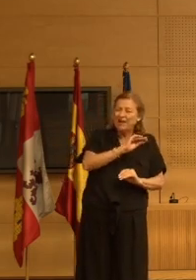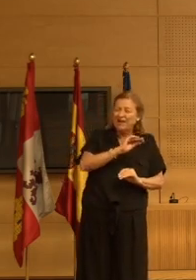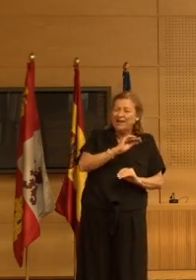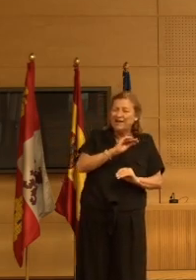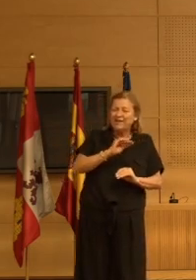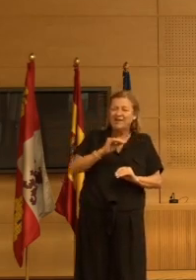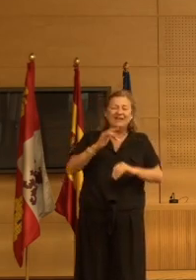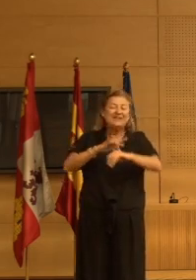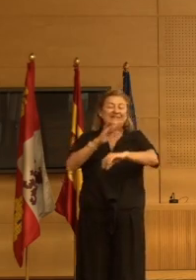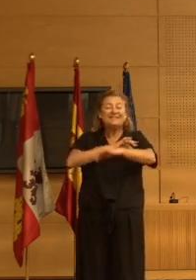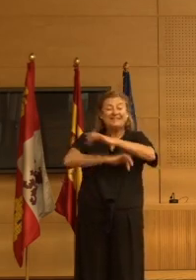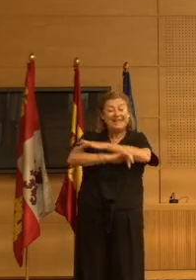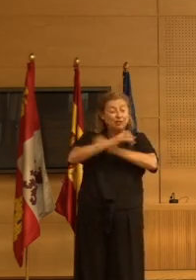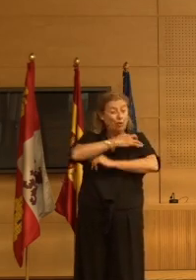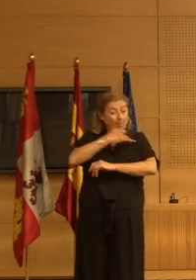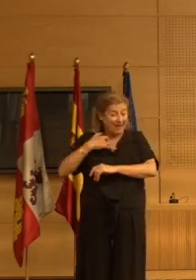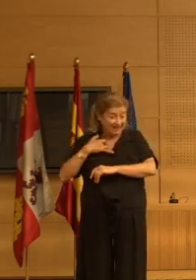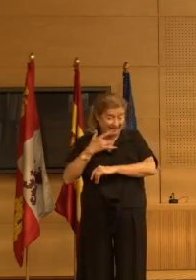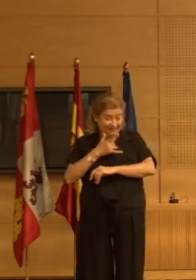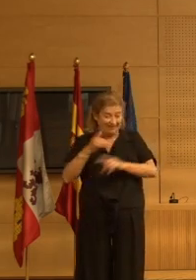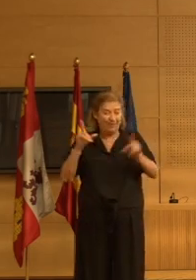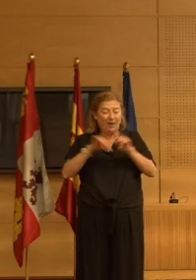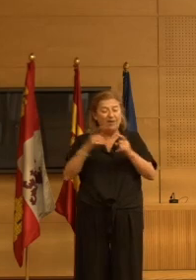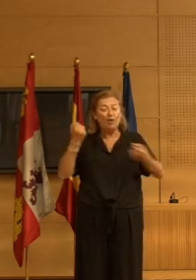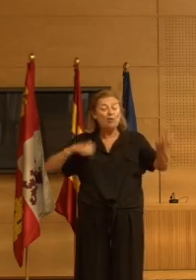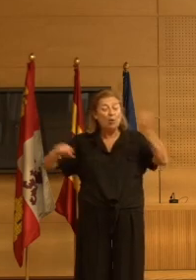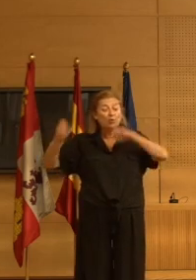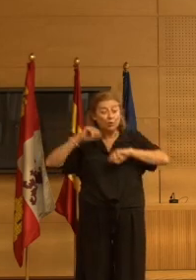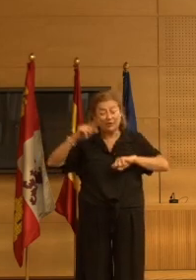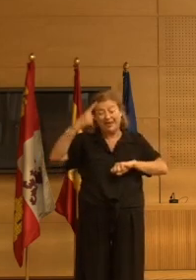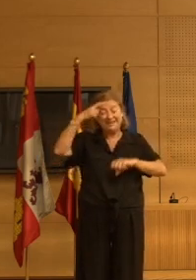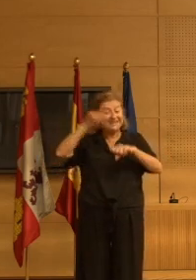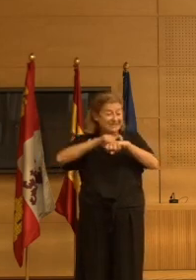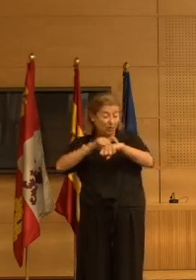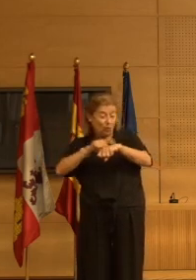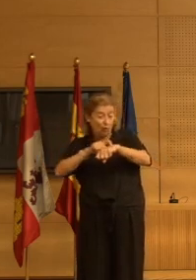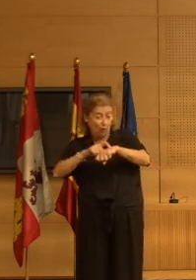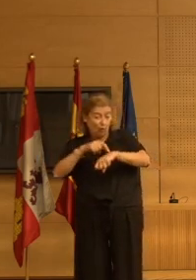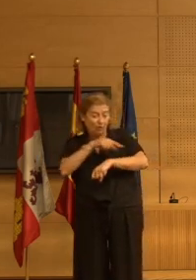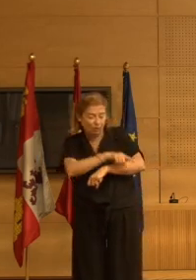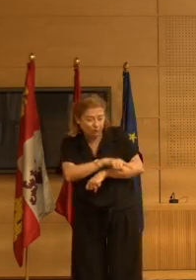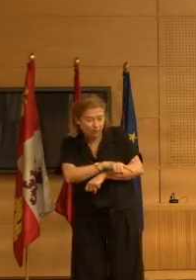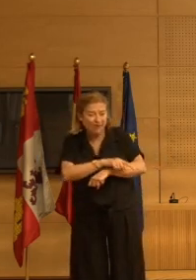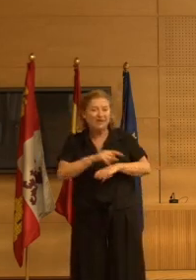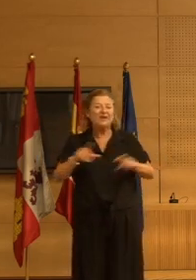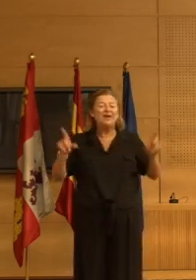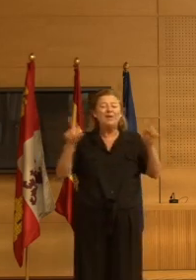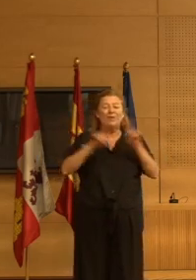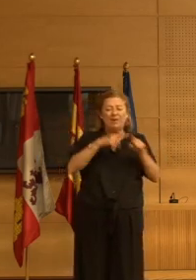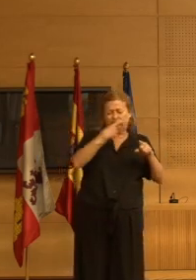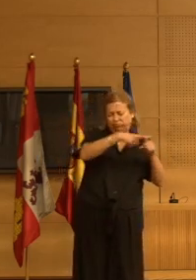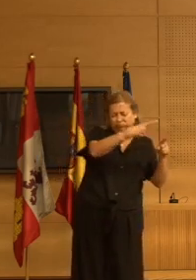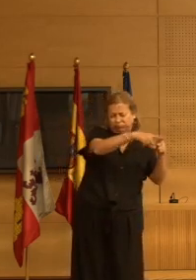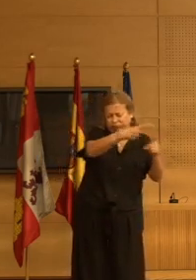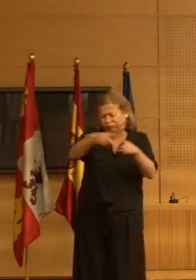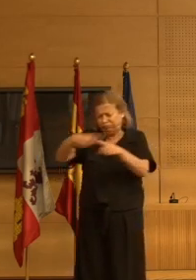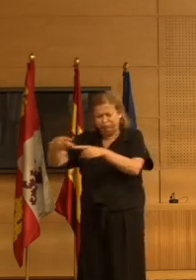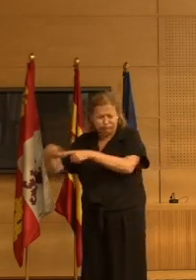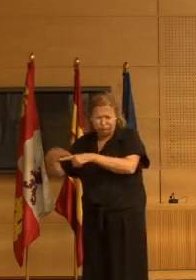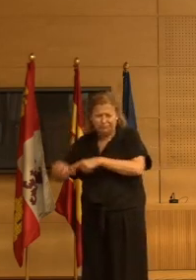los síntomas conductuales y psicológicos que nos podemos encontrar en mente son muy variopintos entonces